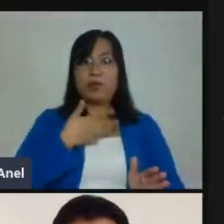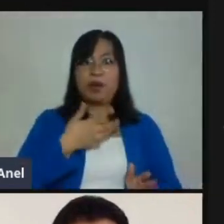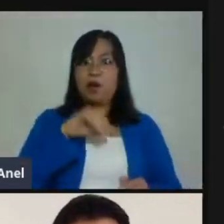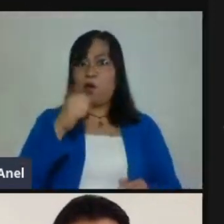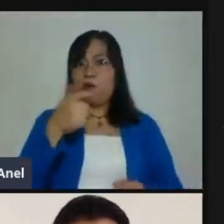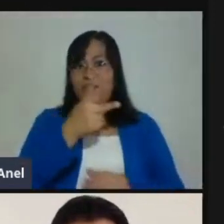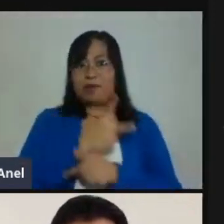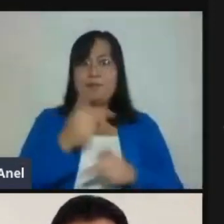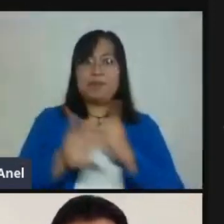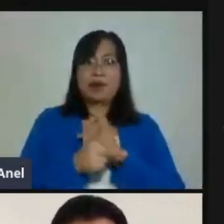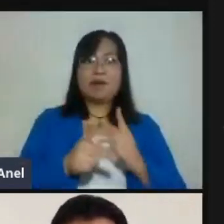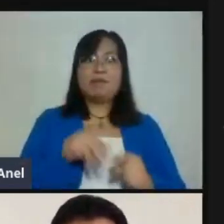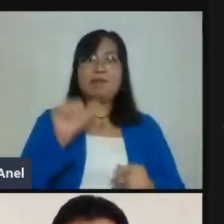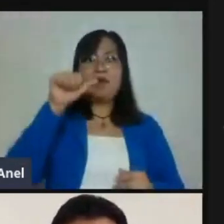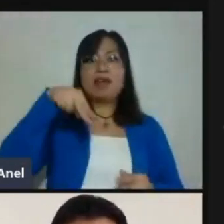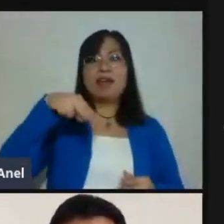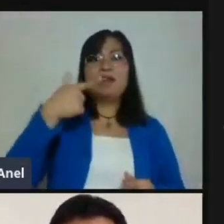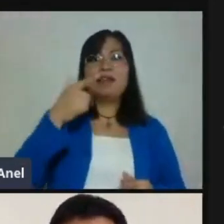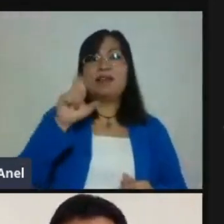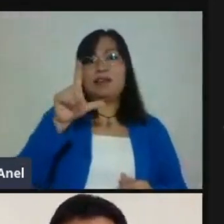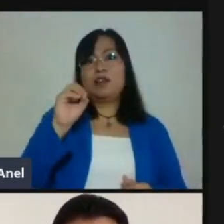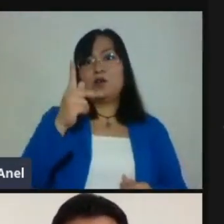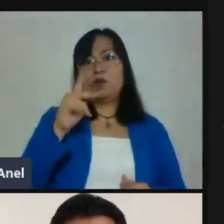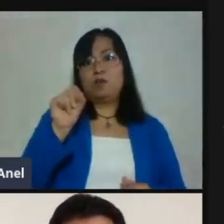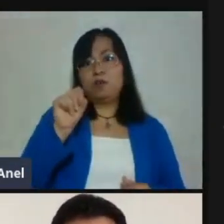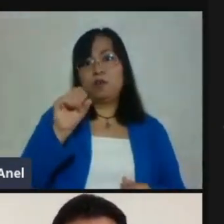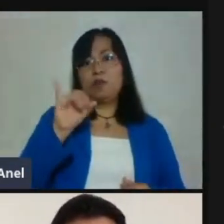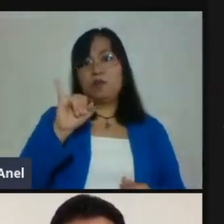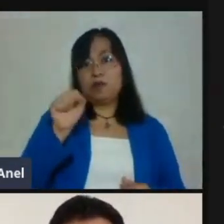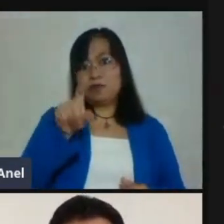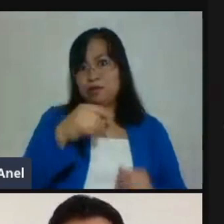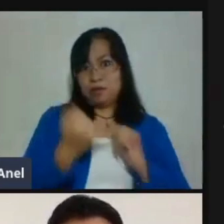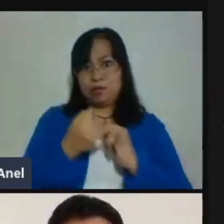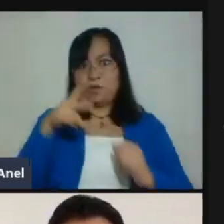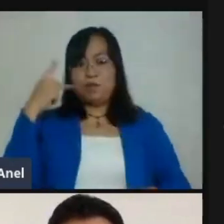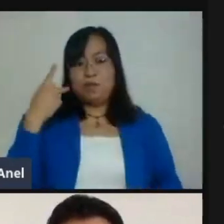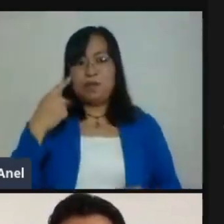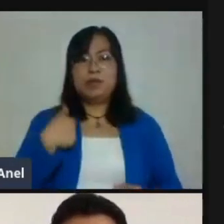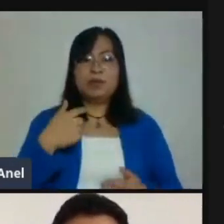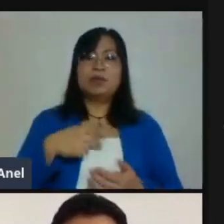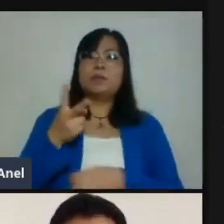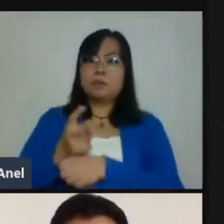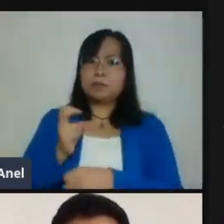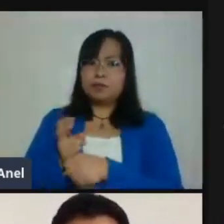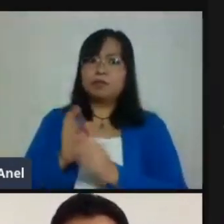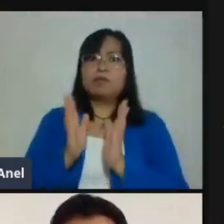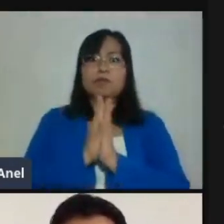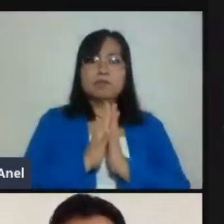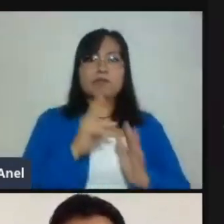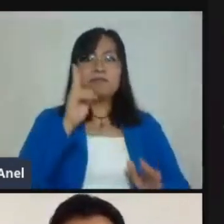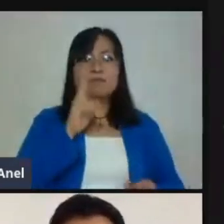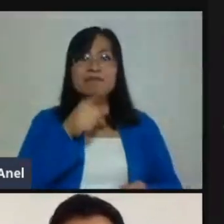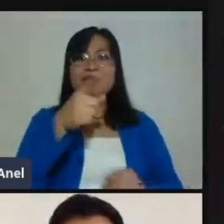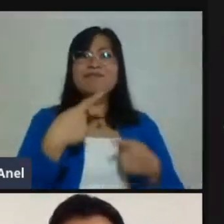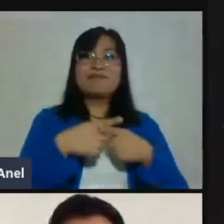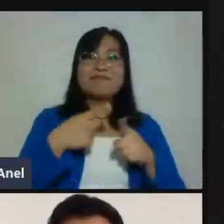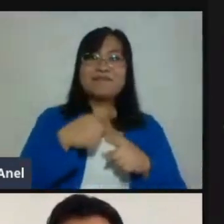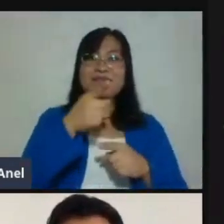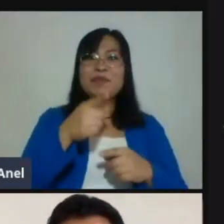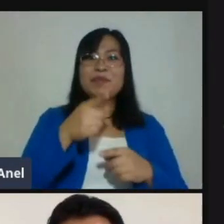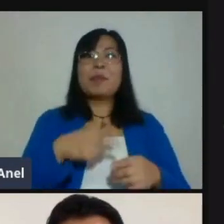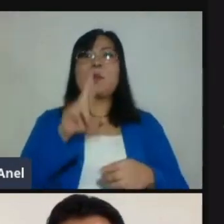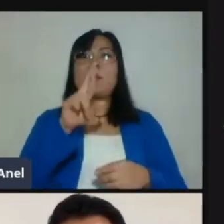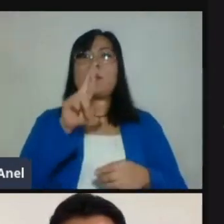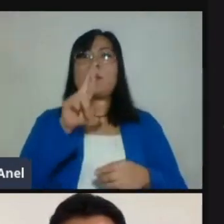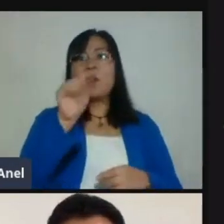iniciativas que nos pareció bastante, bastante adecuada es invitar a los chicos a que estén resolviendo retos, a que no